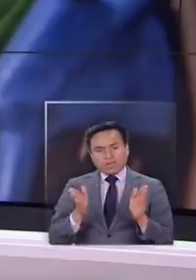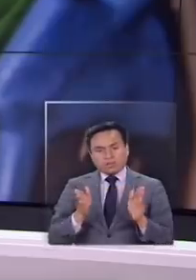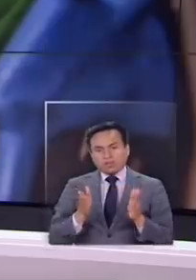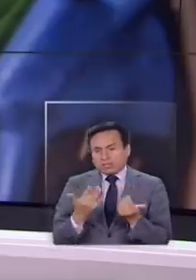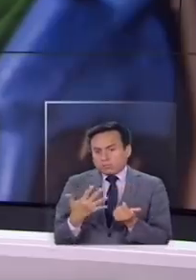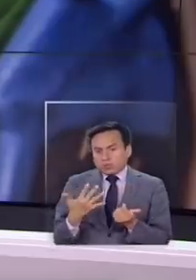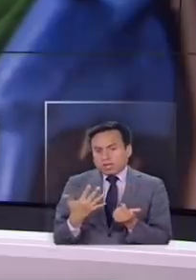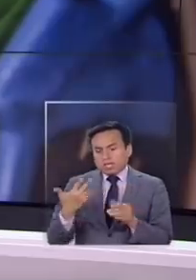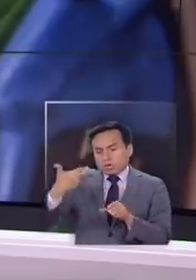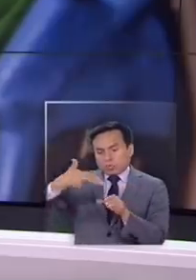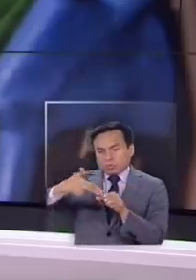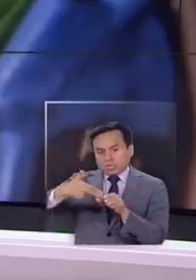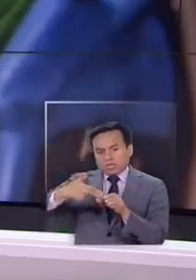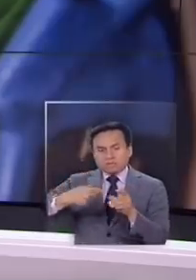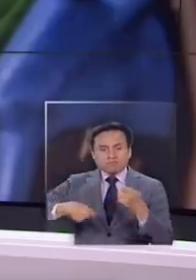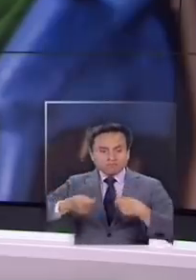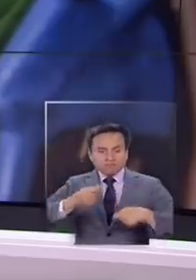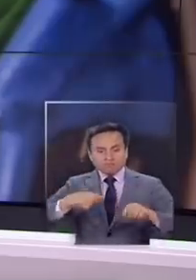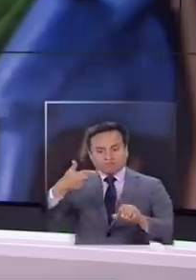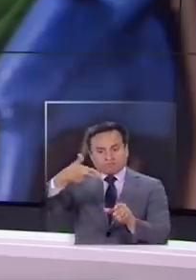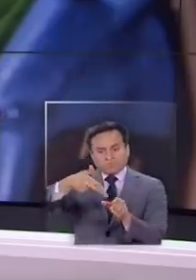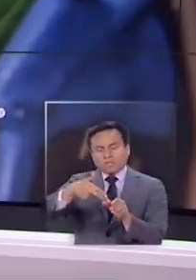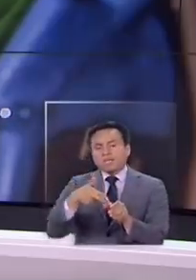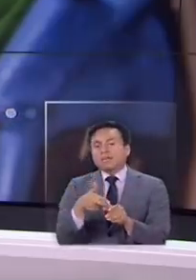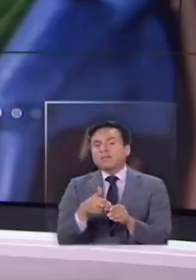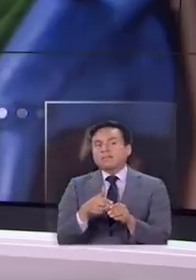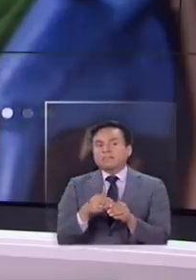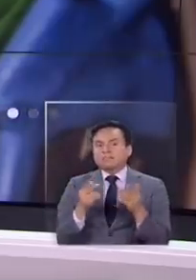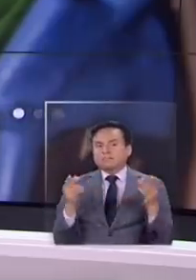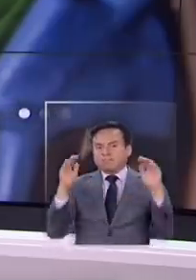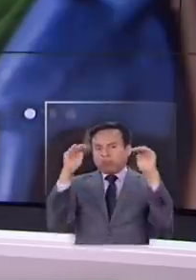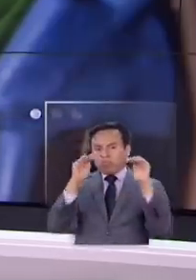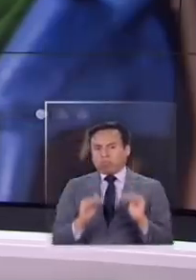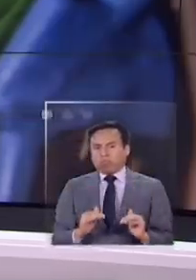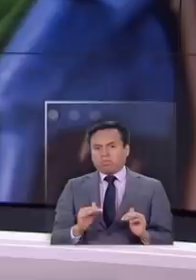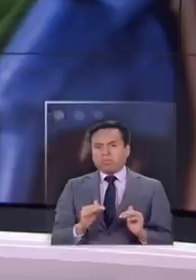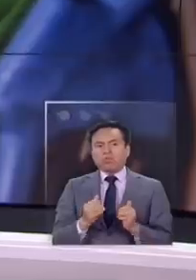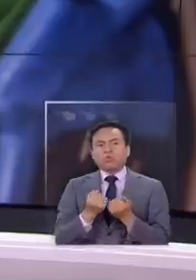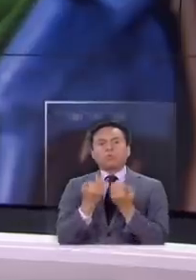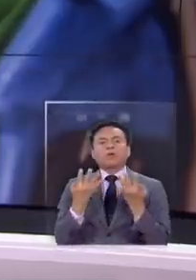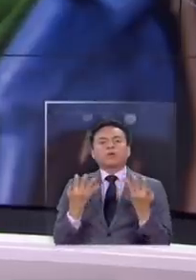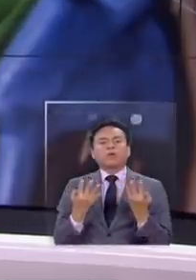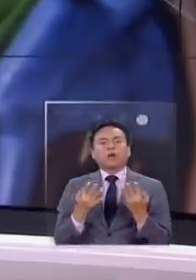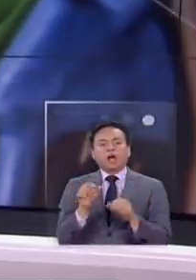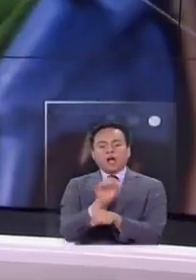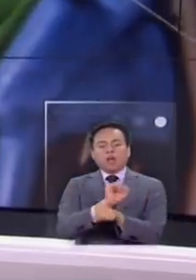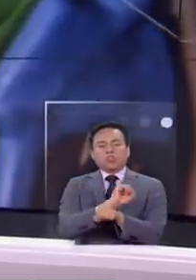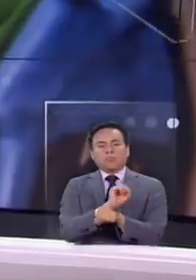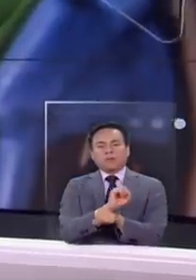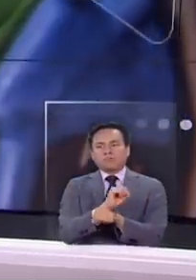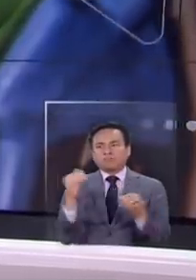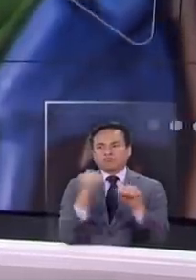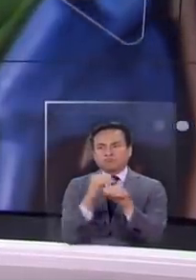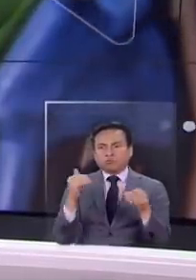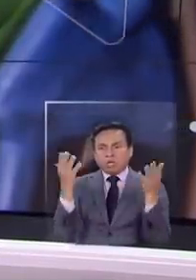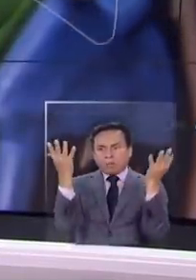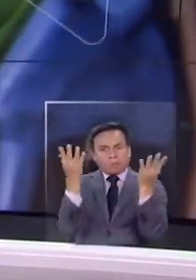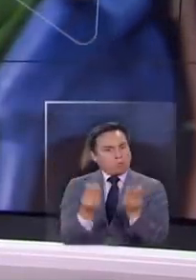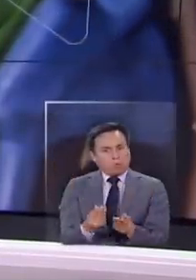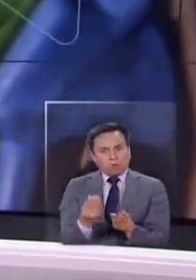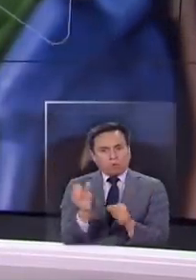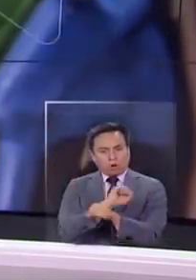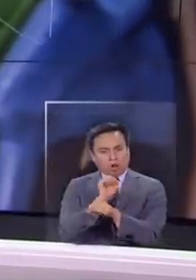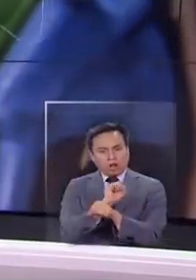esenciales, ¿no es cierto? El combustible. Bueno, y esto pese a la brusca caída del número de automóviles circulando. La demanda ha